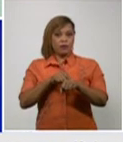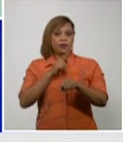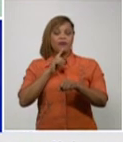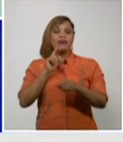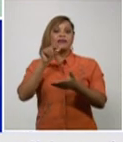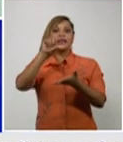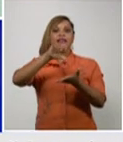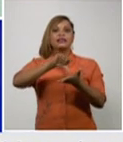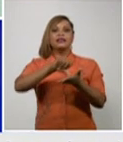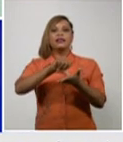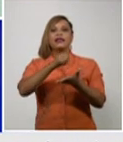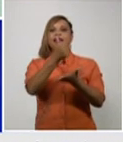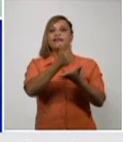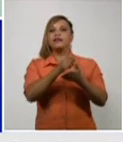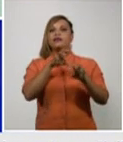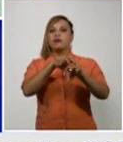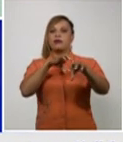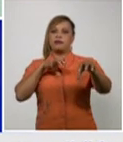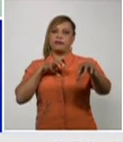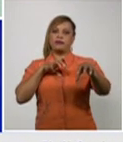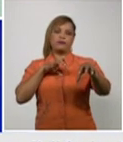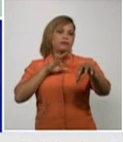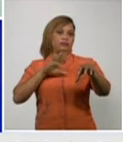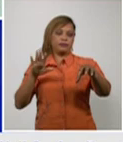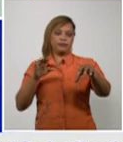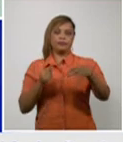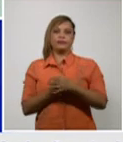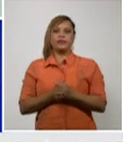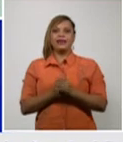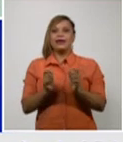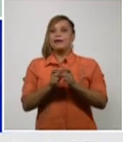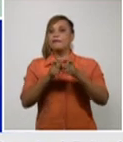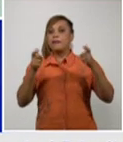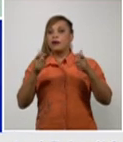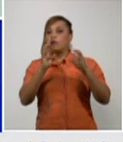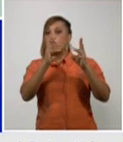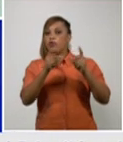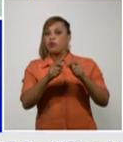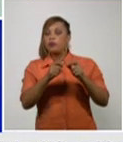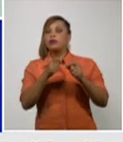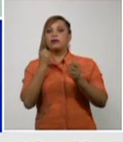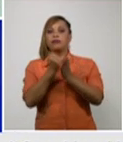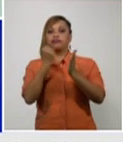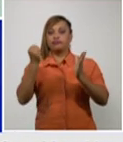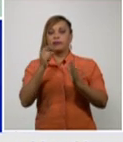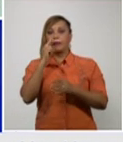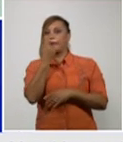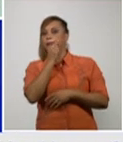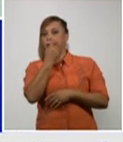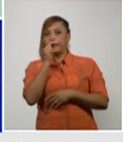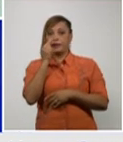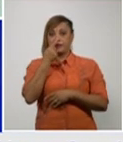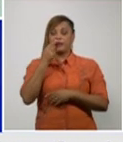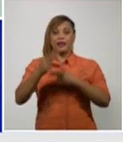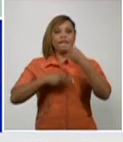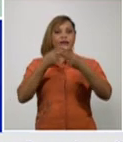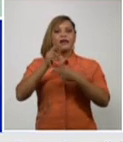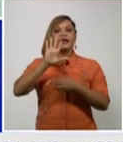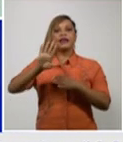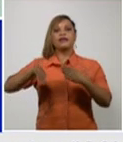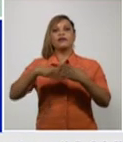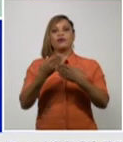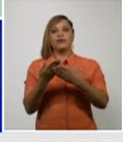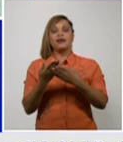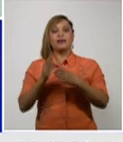y el mayor número se diagnostica con el PCR que se le realiza al quinto día de